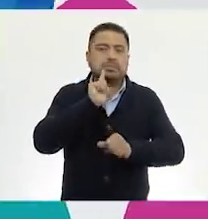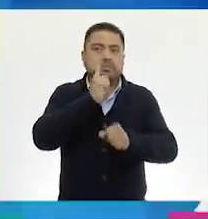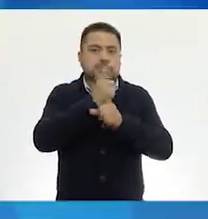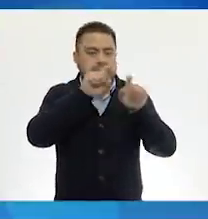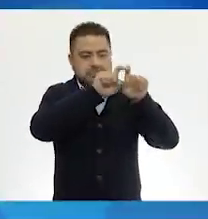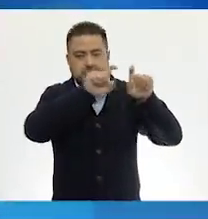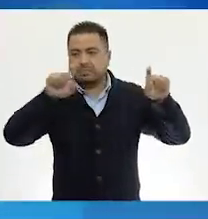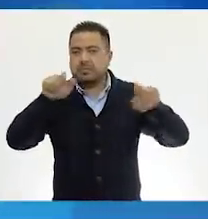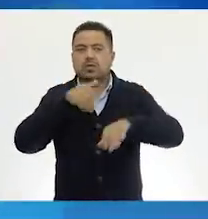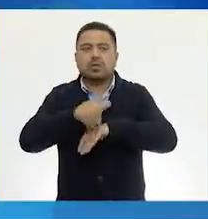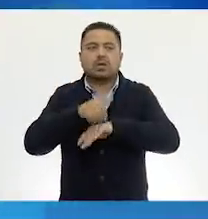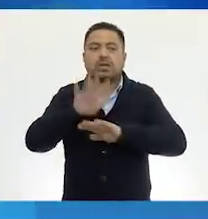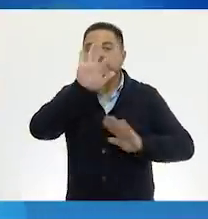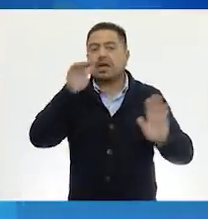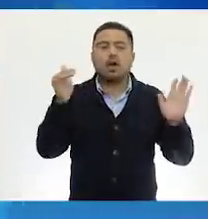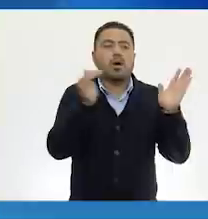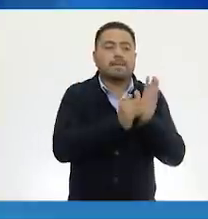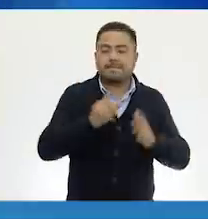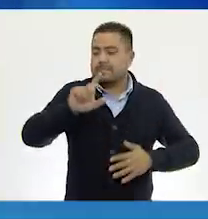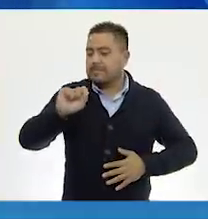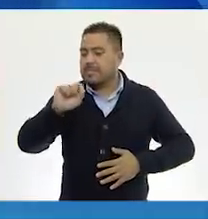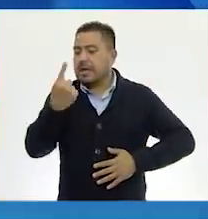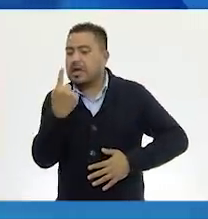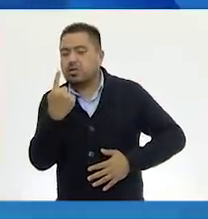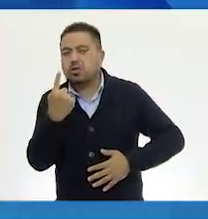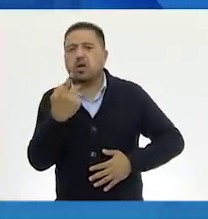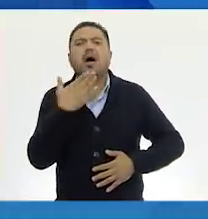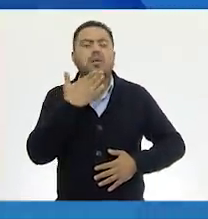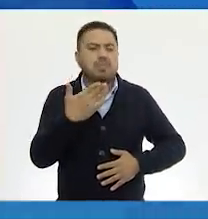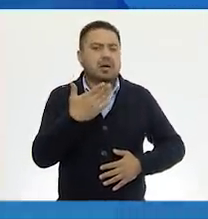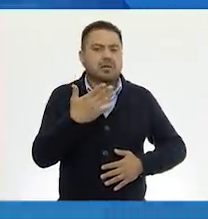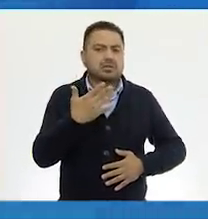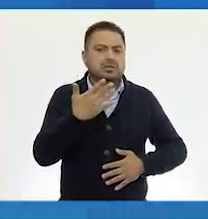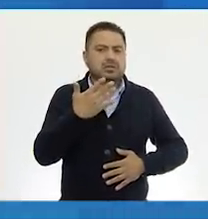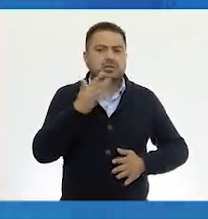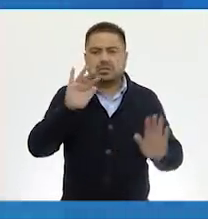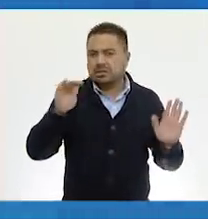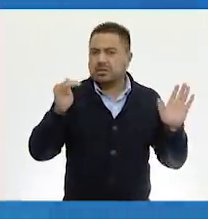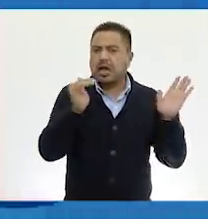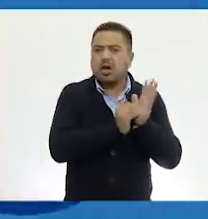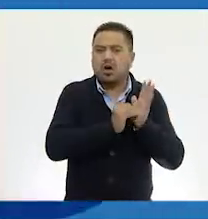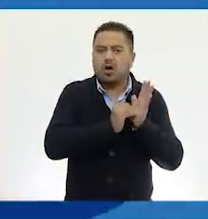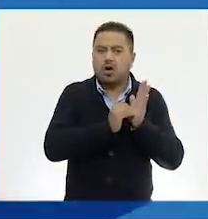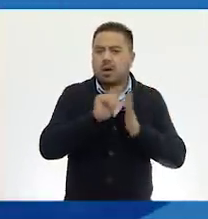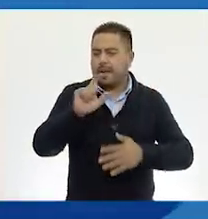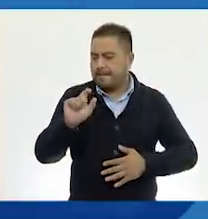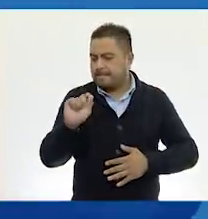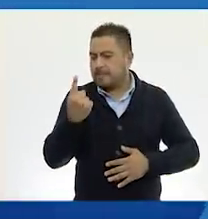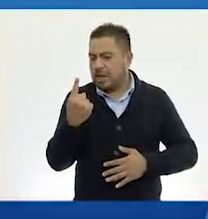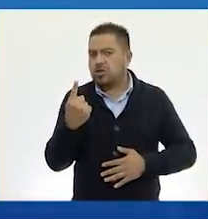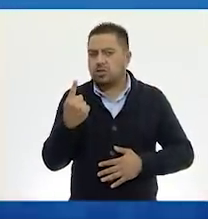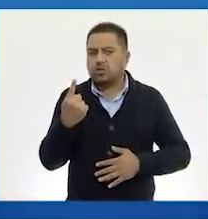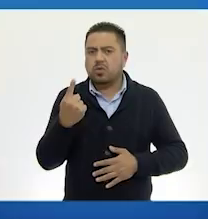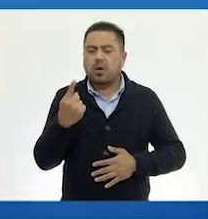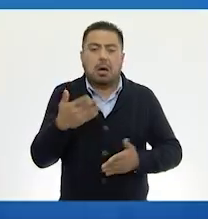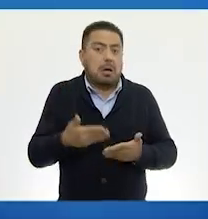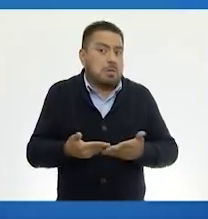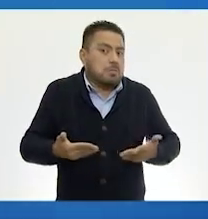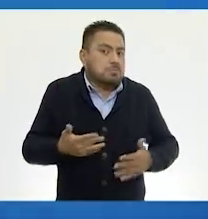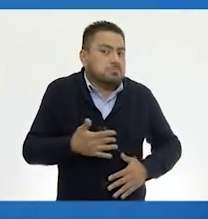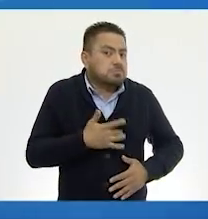siguiente cantina. Cinco mil veintiuno. Muy bien. Cinco mil. Cinco mil veintiuno. Entonces,